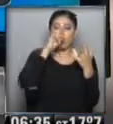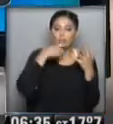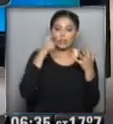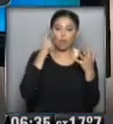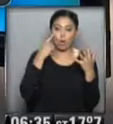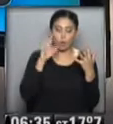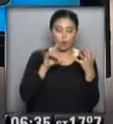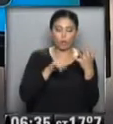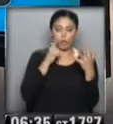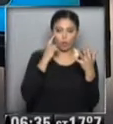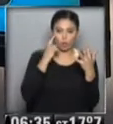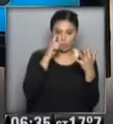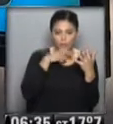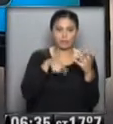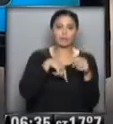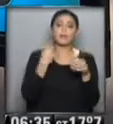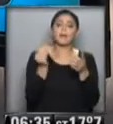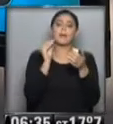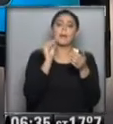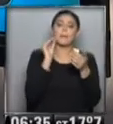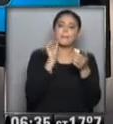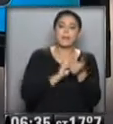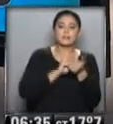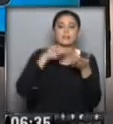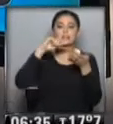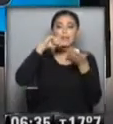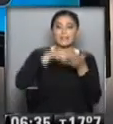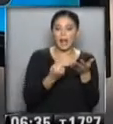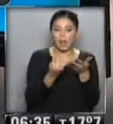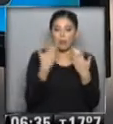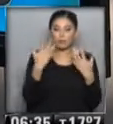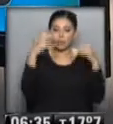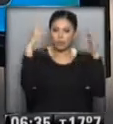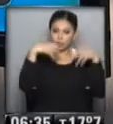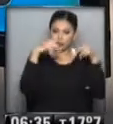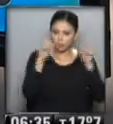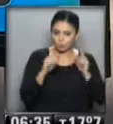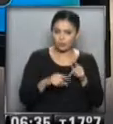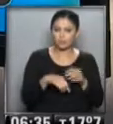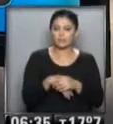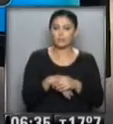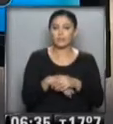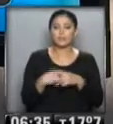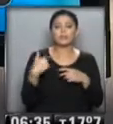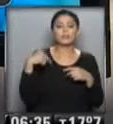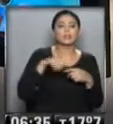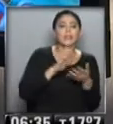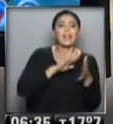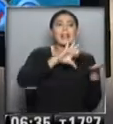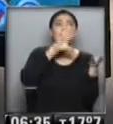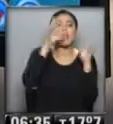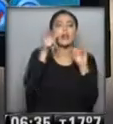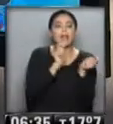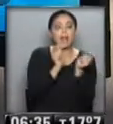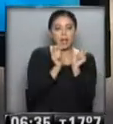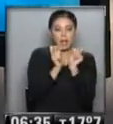...la ciudad autónoma de Buenos Aires... ...probables tormentas fuertes... ...las condiciones comenzarán a mejorar...